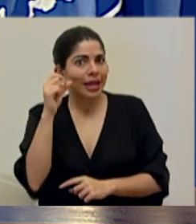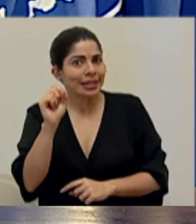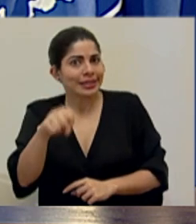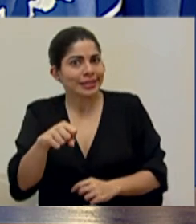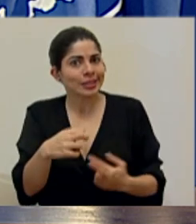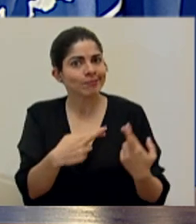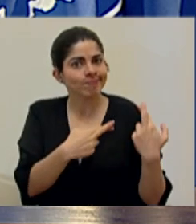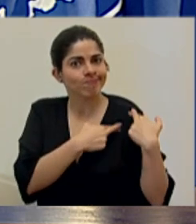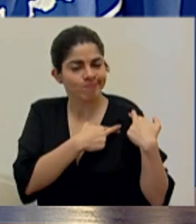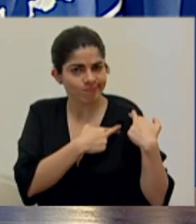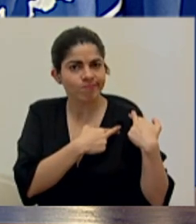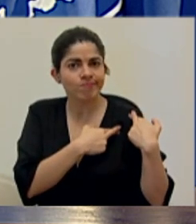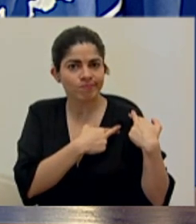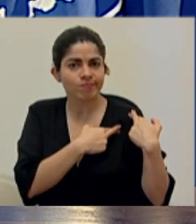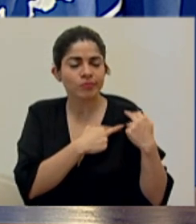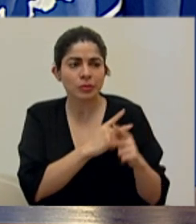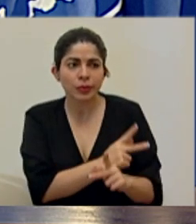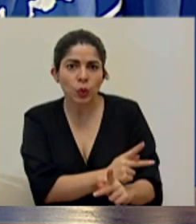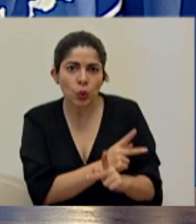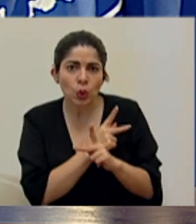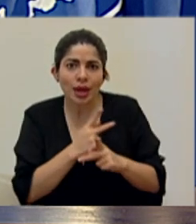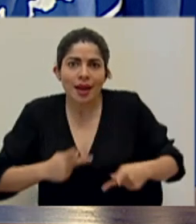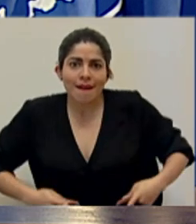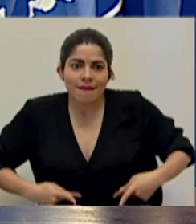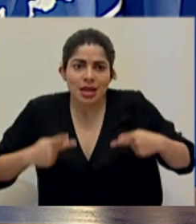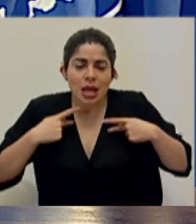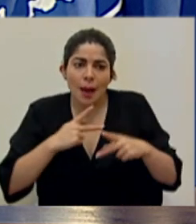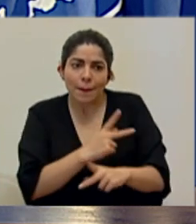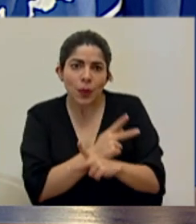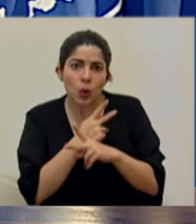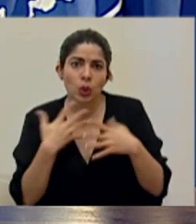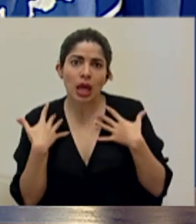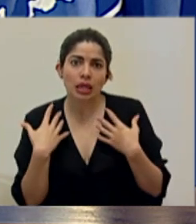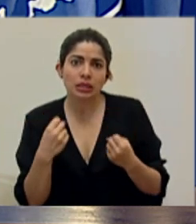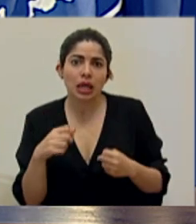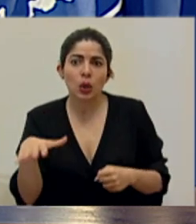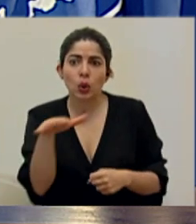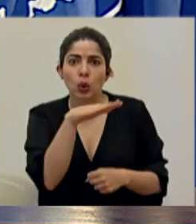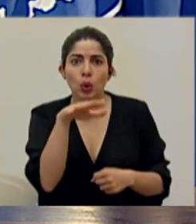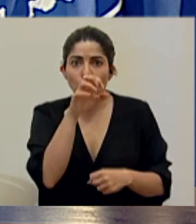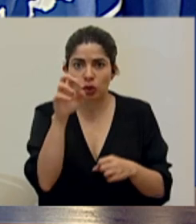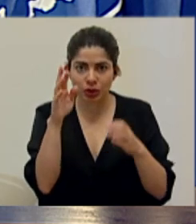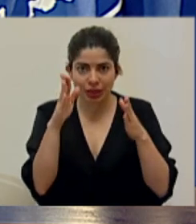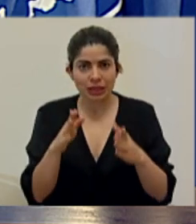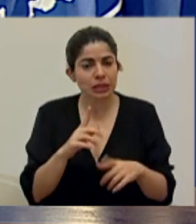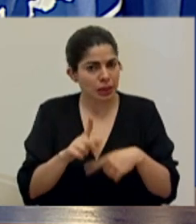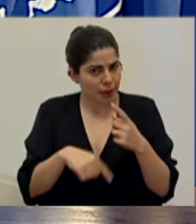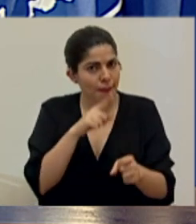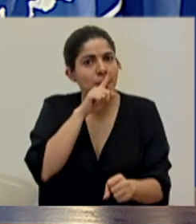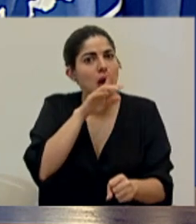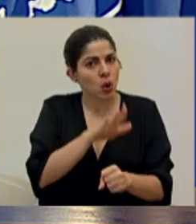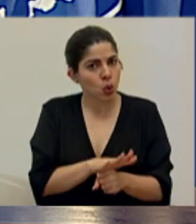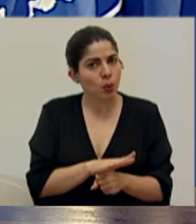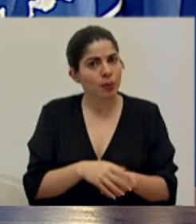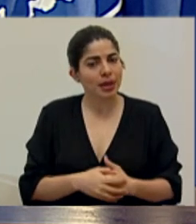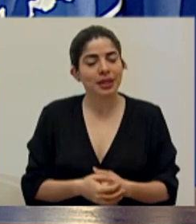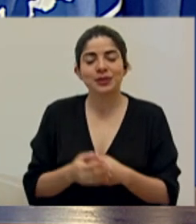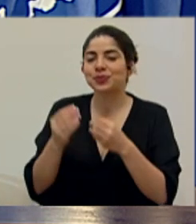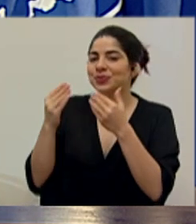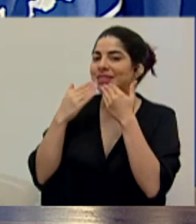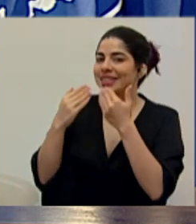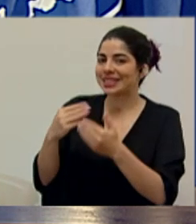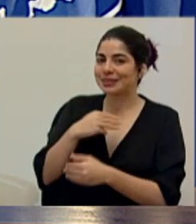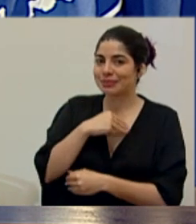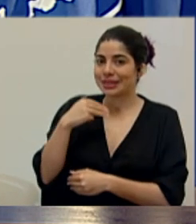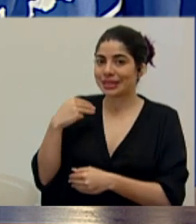la responsabilidad de proteger la vida y la salud de los costarricenses y lo va a cumplir. Muchas gracias, señor